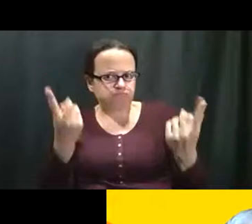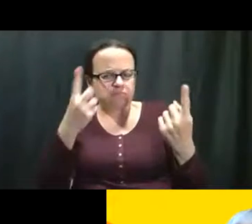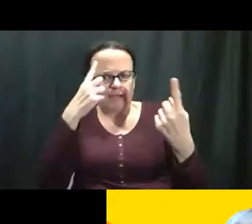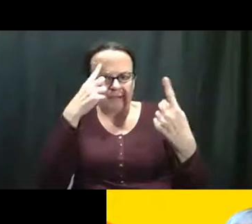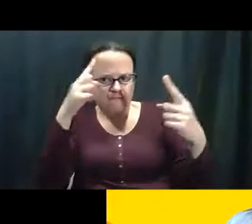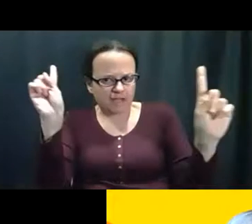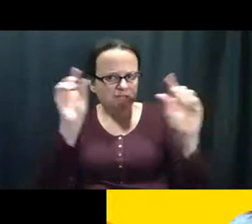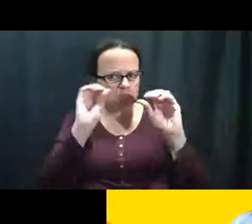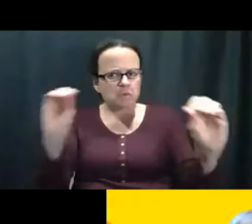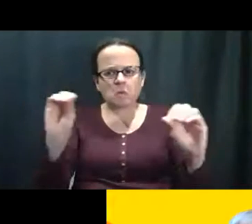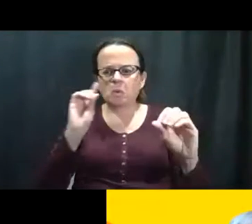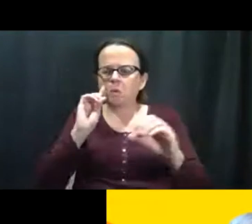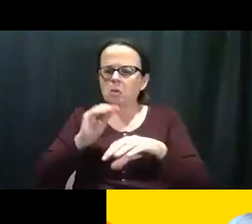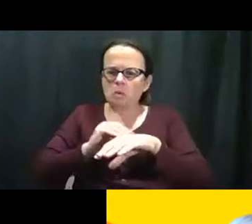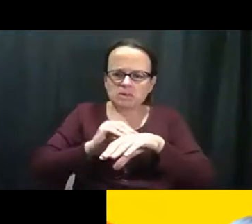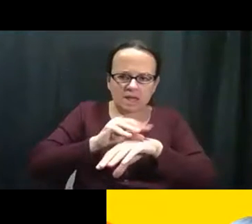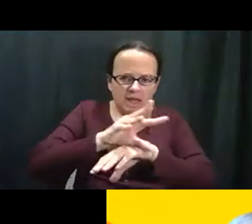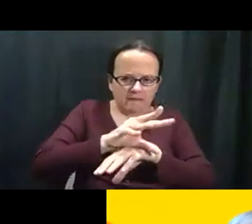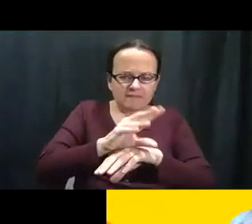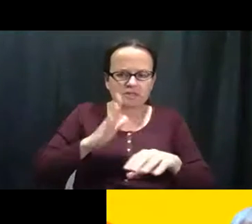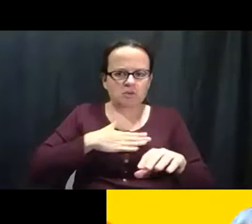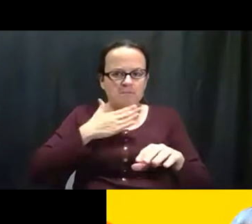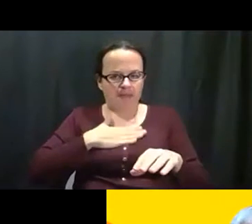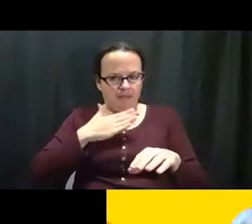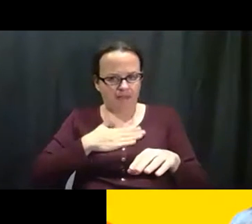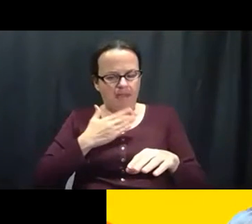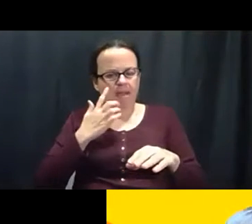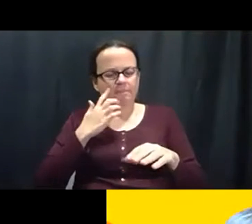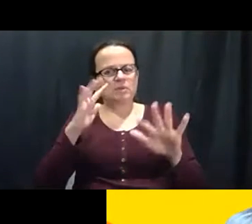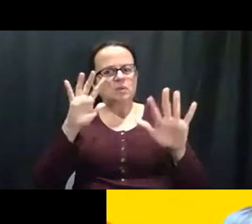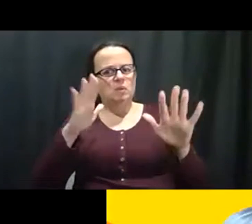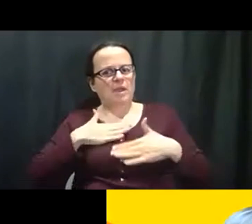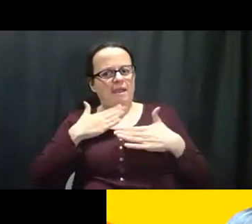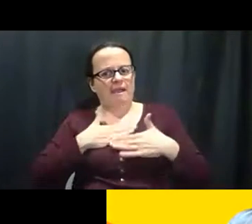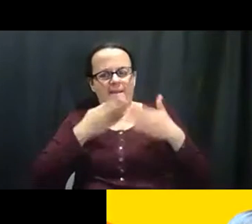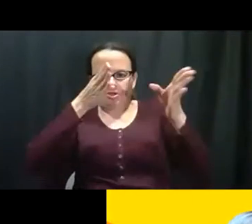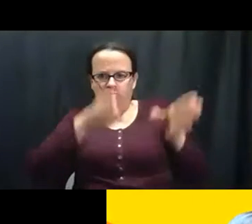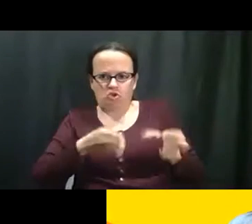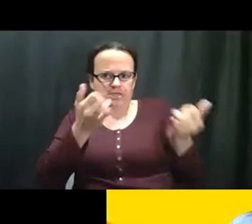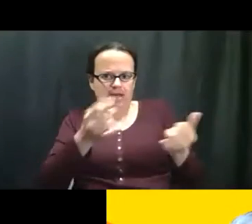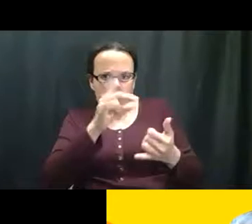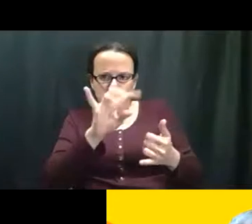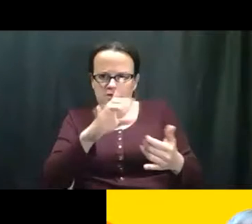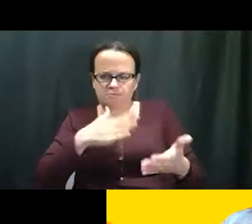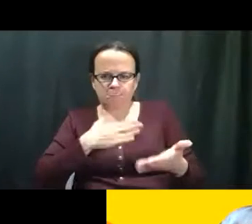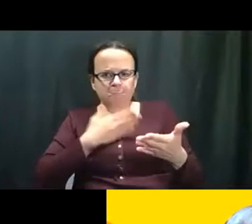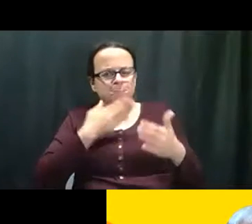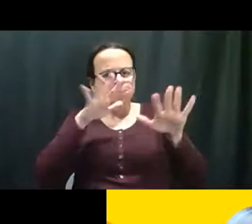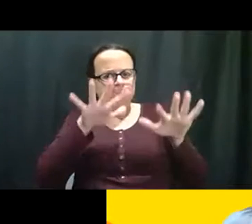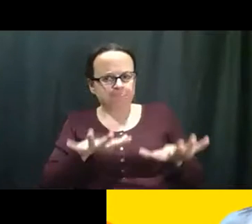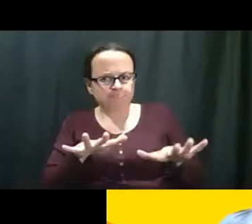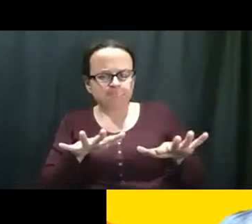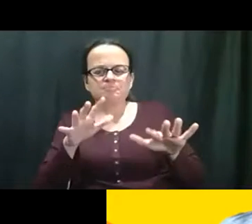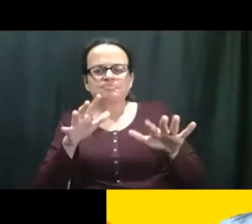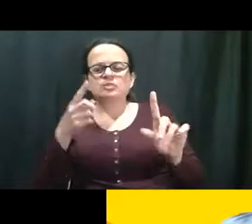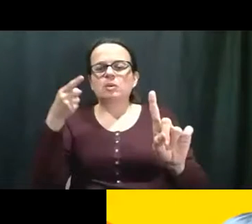conflicta, eh, pero no tuvo ningunos efectos, malos efectos. Y tenemos una persona mucho, mucho más feliz.